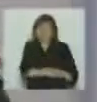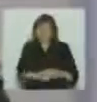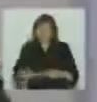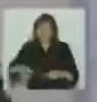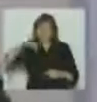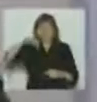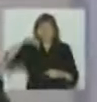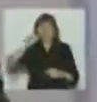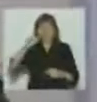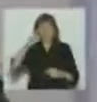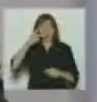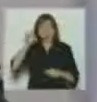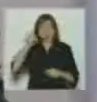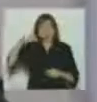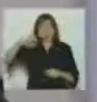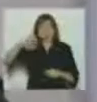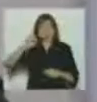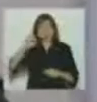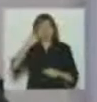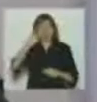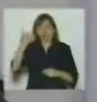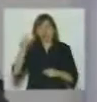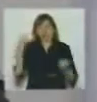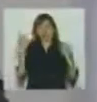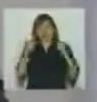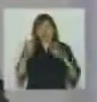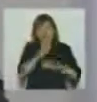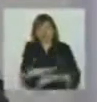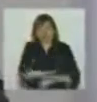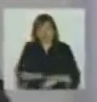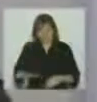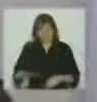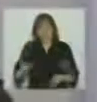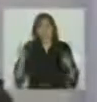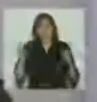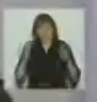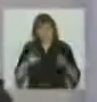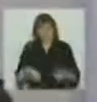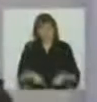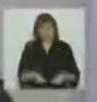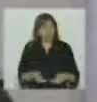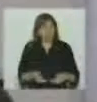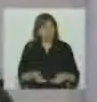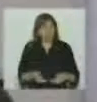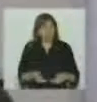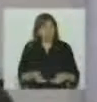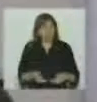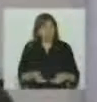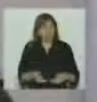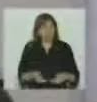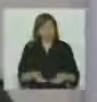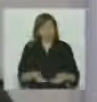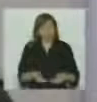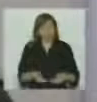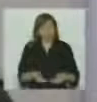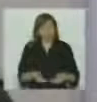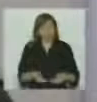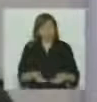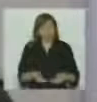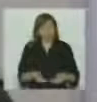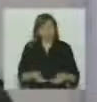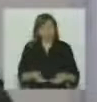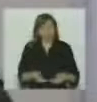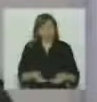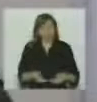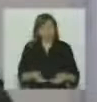tanto pero vamos a empezar por eso así que sinceramente creo que hoy es un momento muy